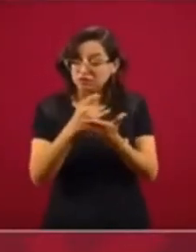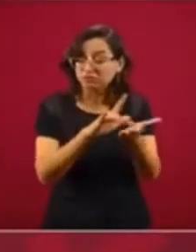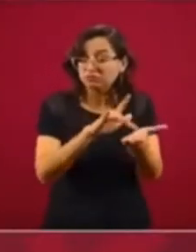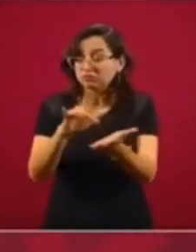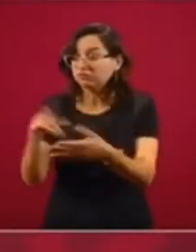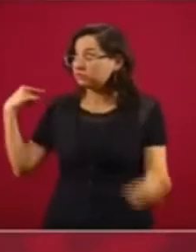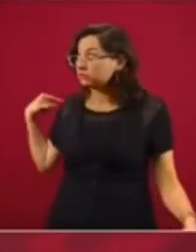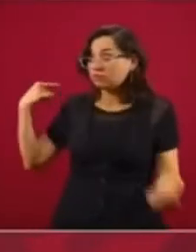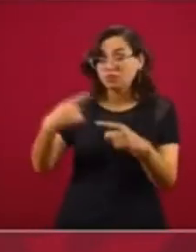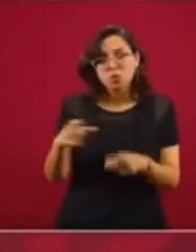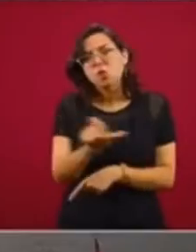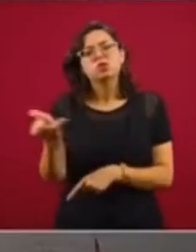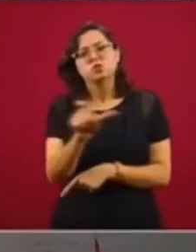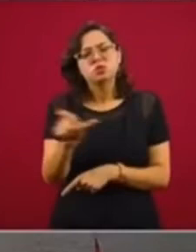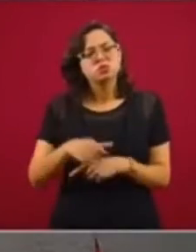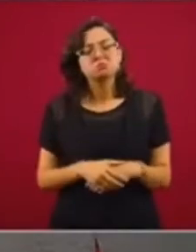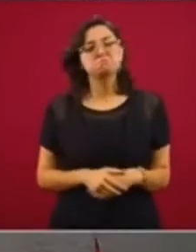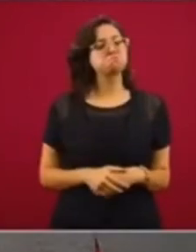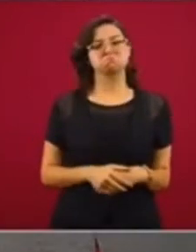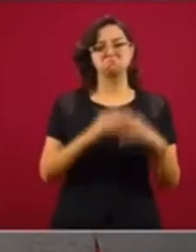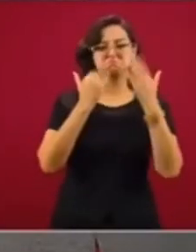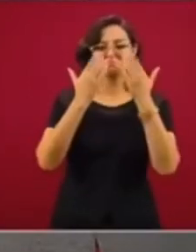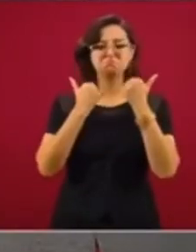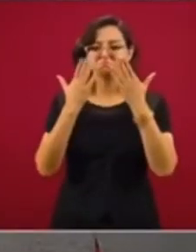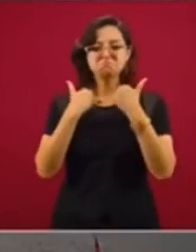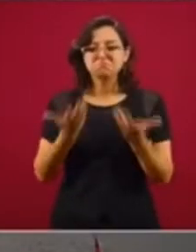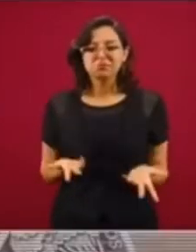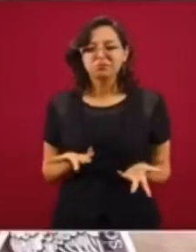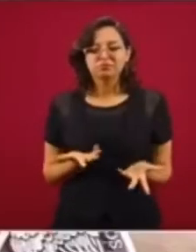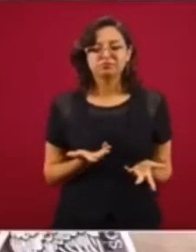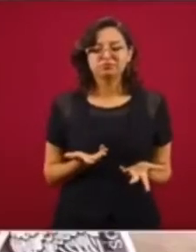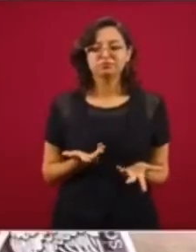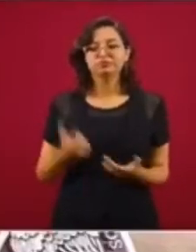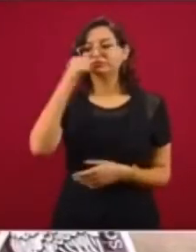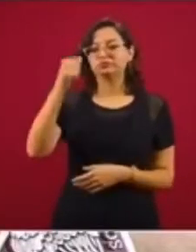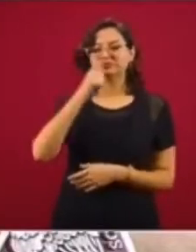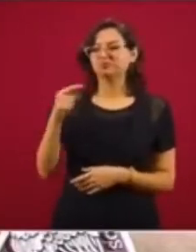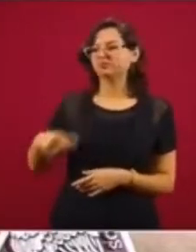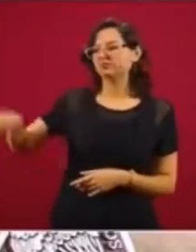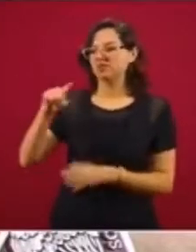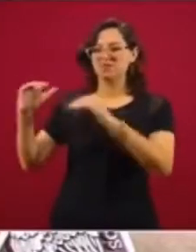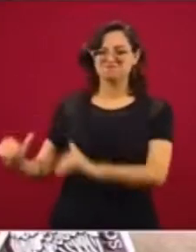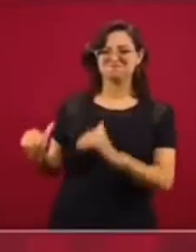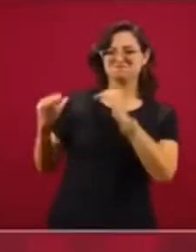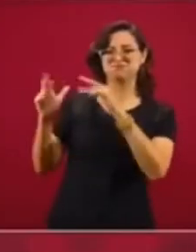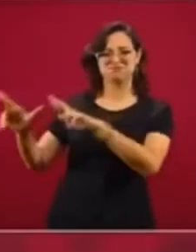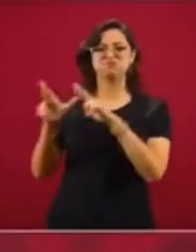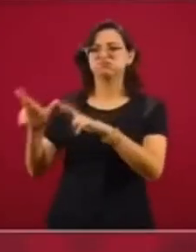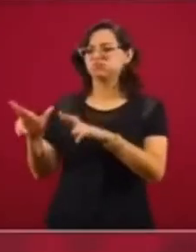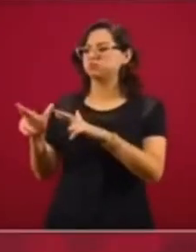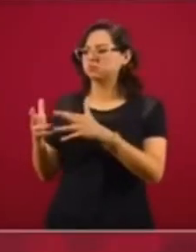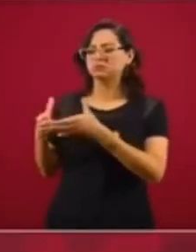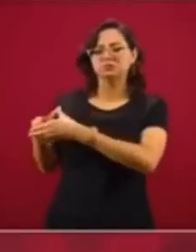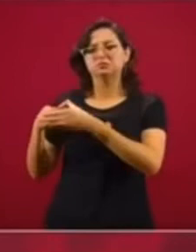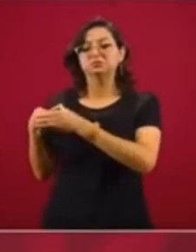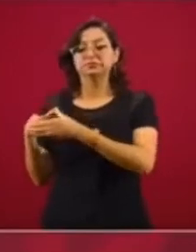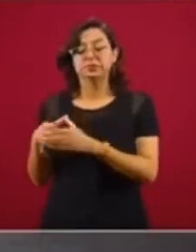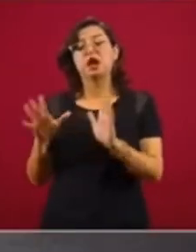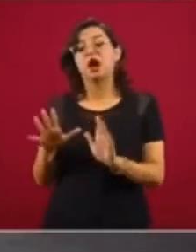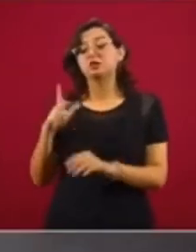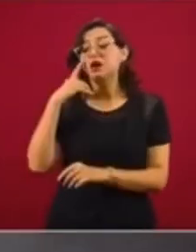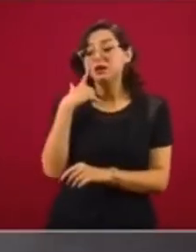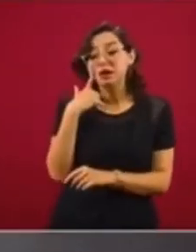créditos a los pequeños. No, todas las operaciones se hacen arriba. Entonces, ¿cuánto tarda